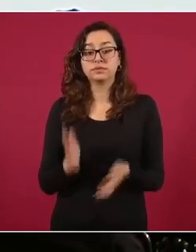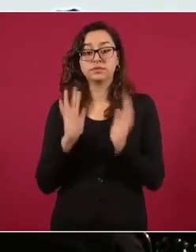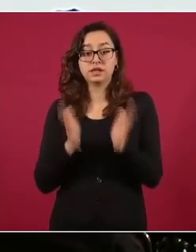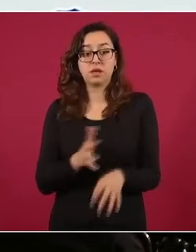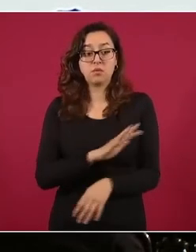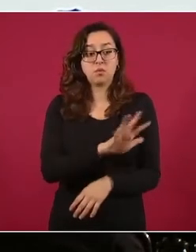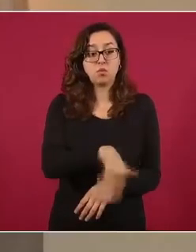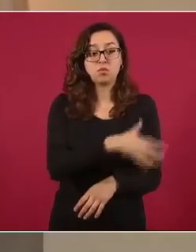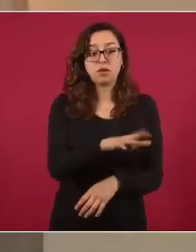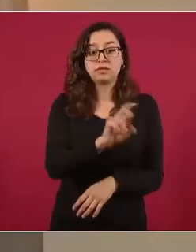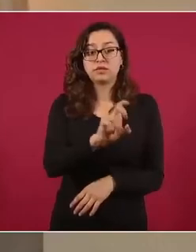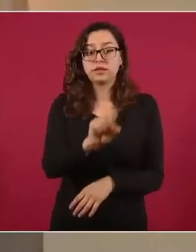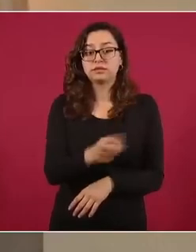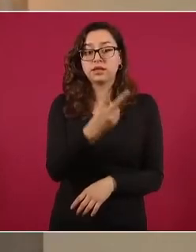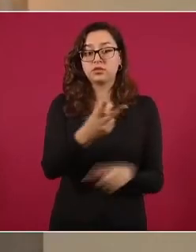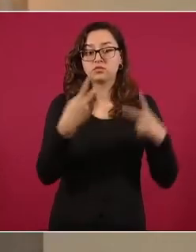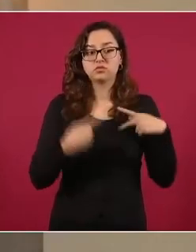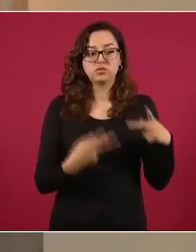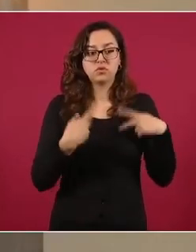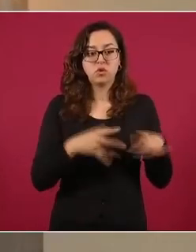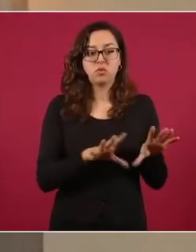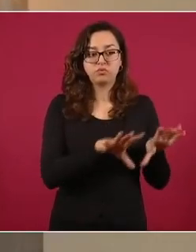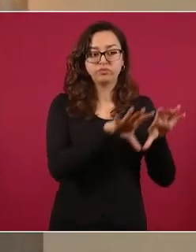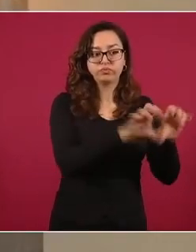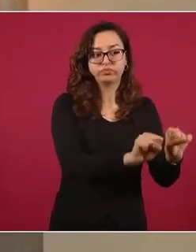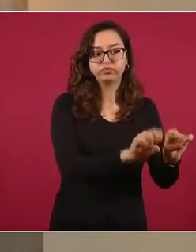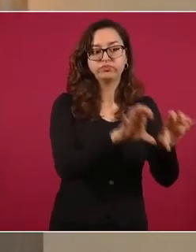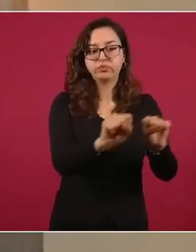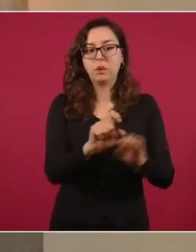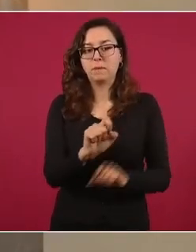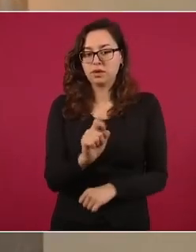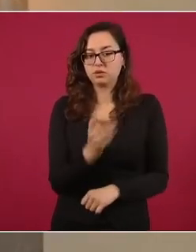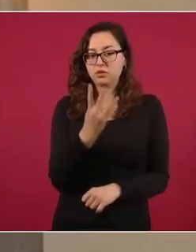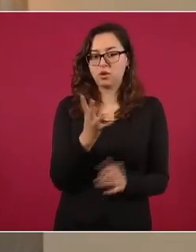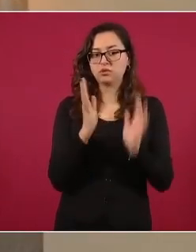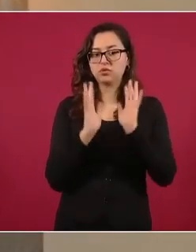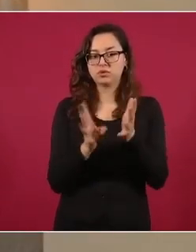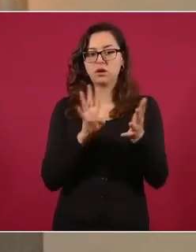aprehensión y hay 24 vinculados a proceso.